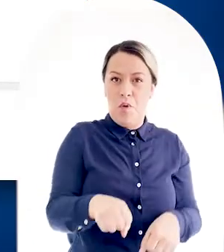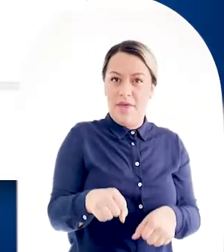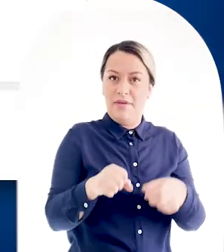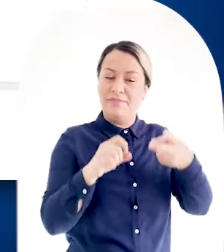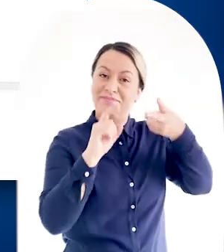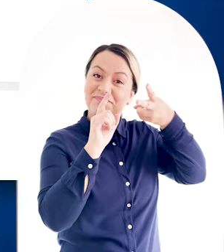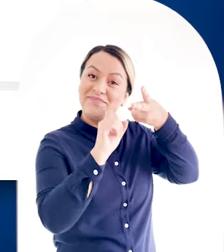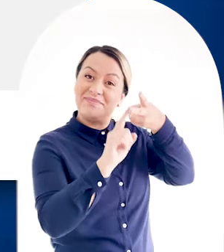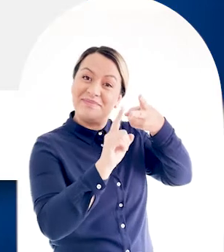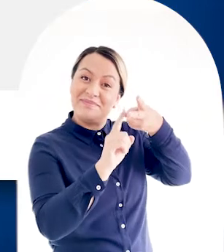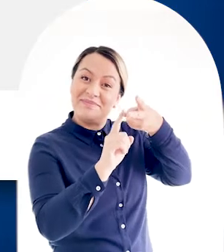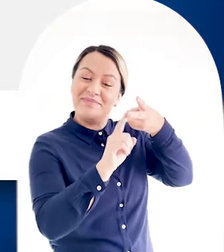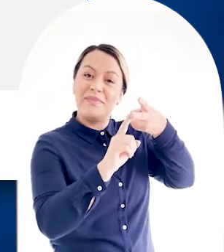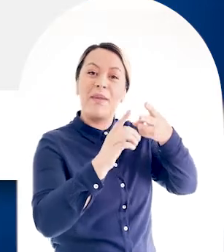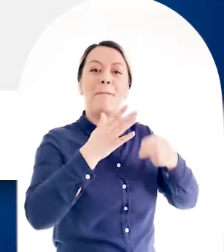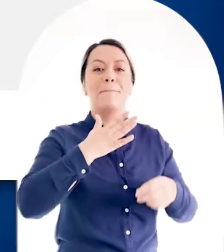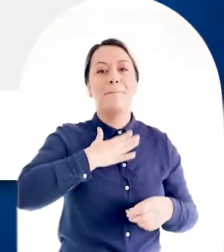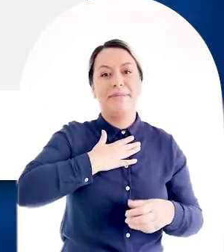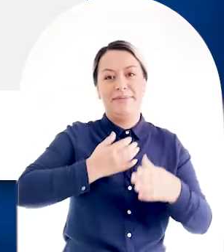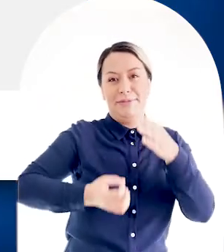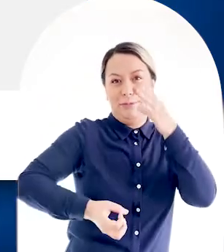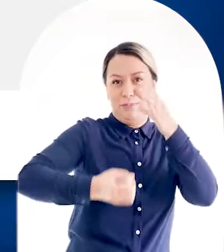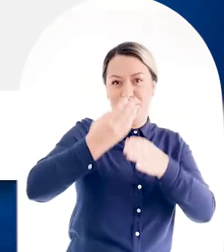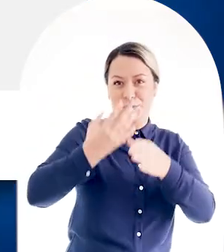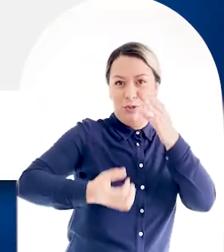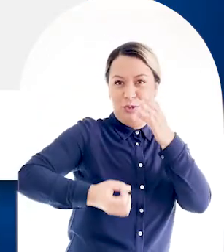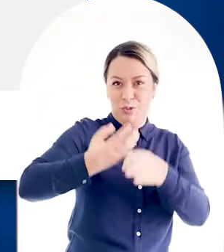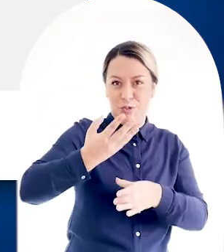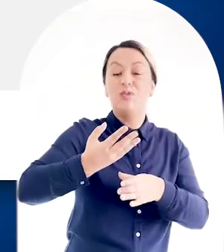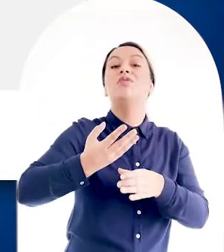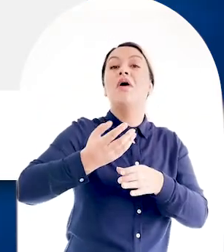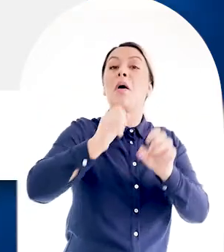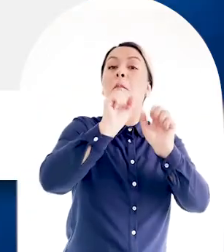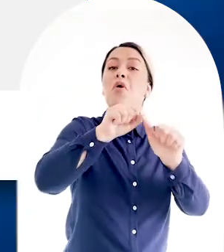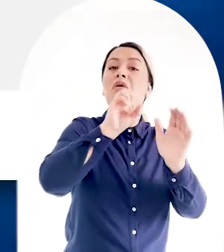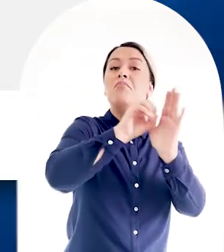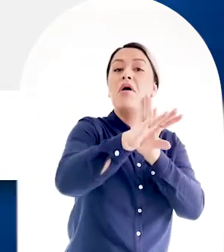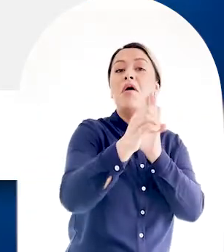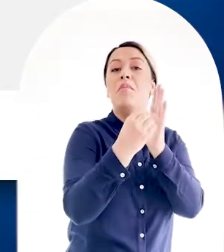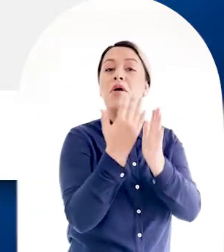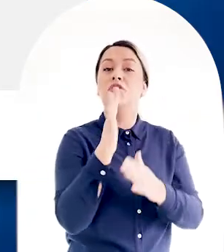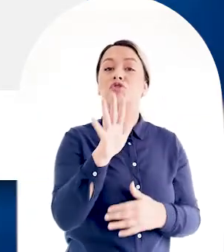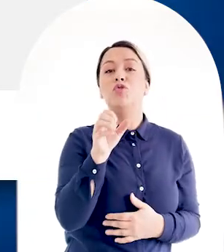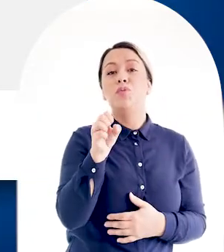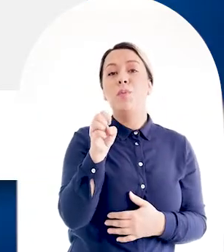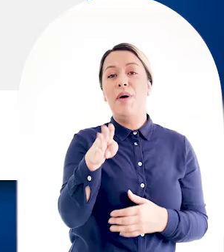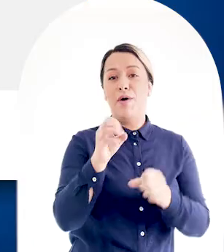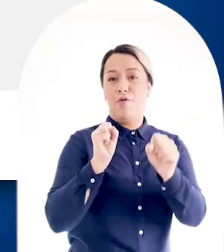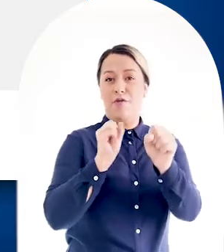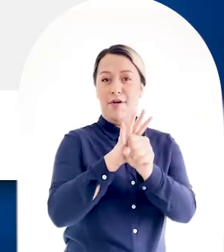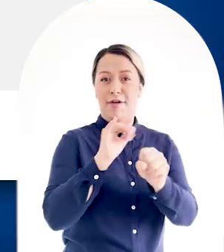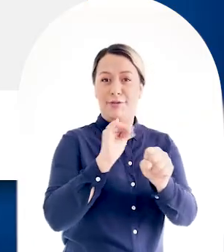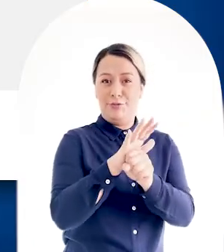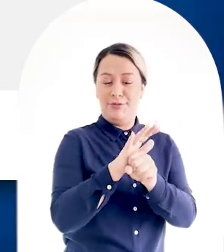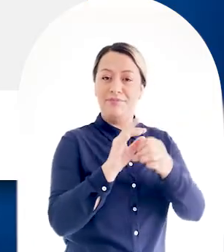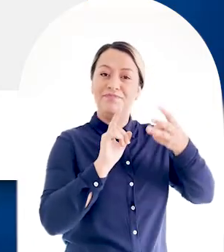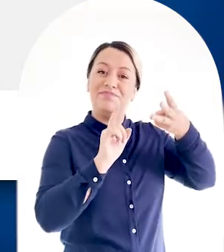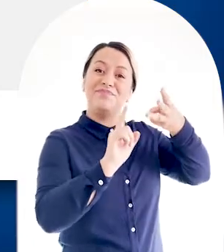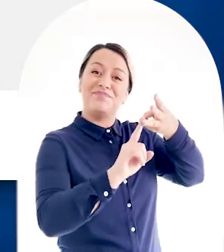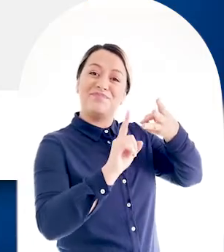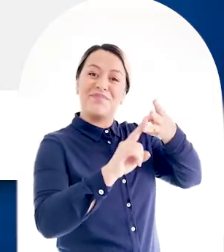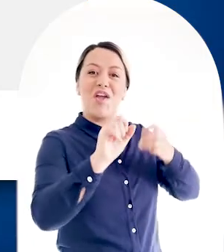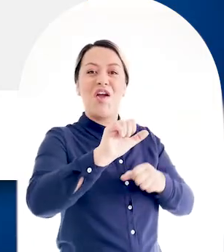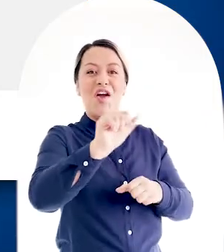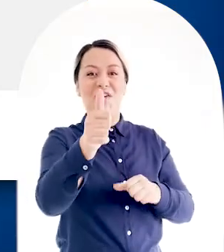Segunda, a Mis productos, para hacer movimientos entre tarjetas y cuentas del Banco Caja Social. Y tercera,